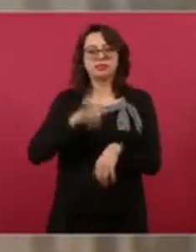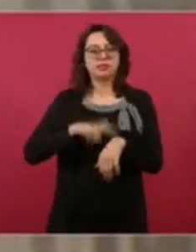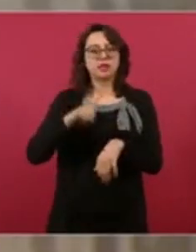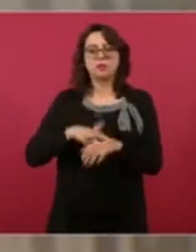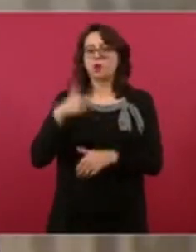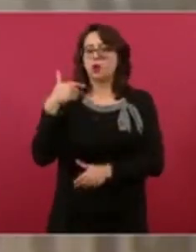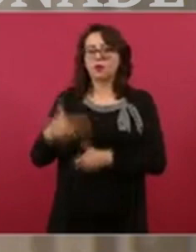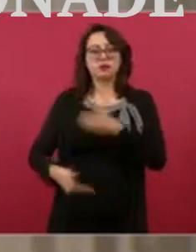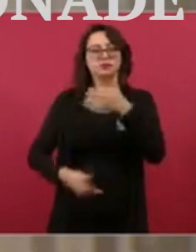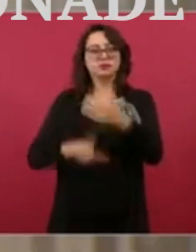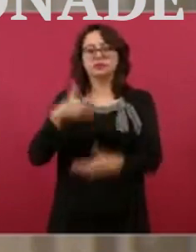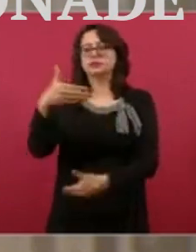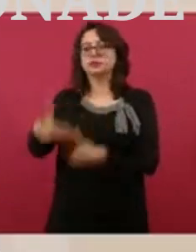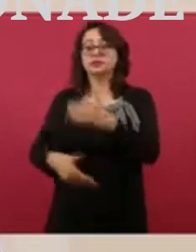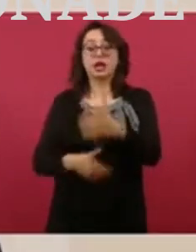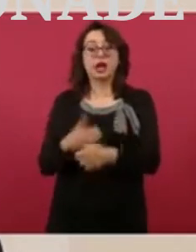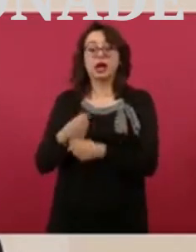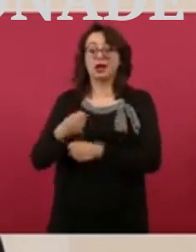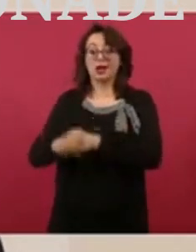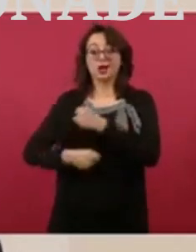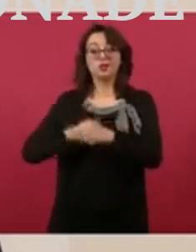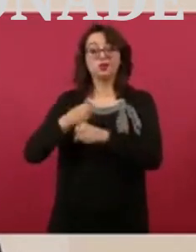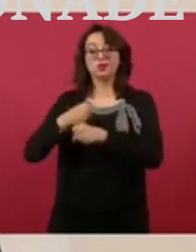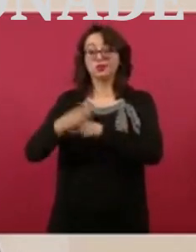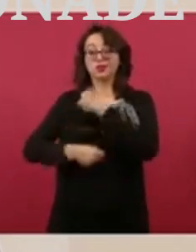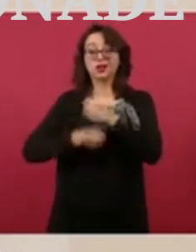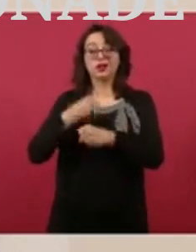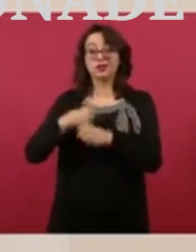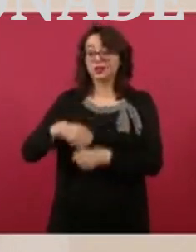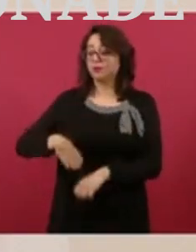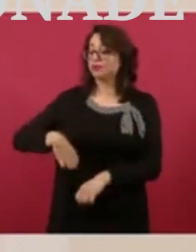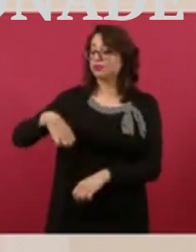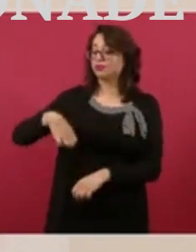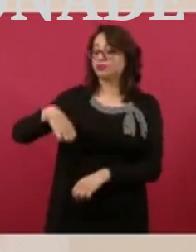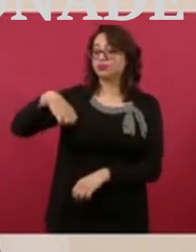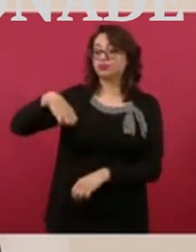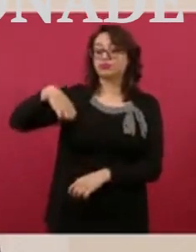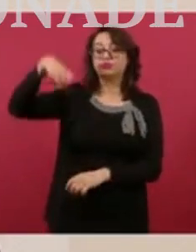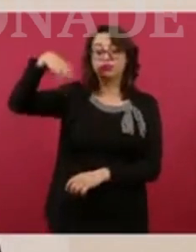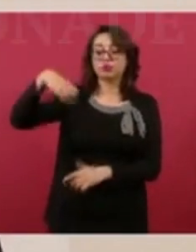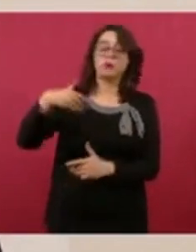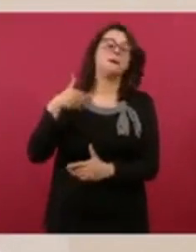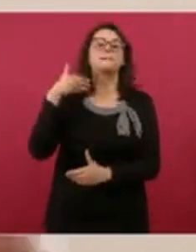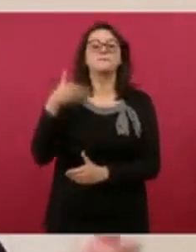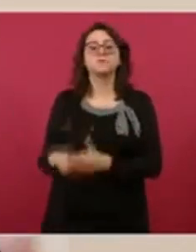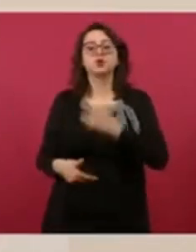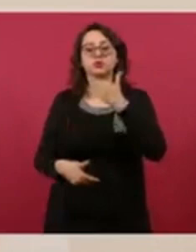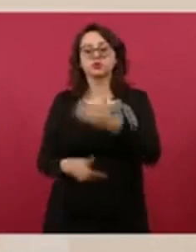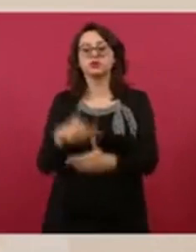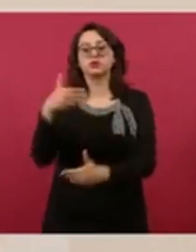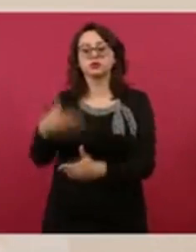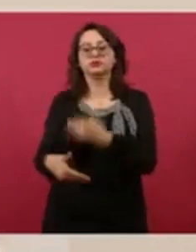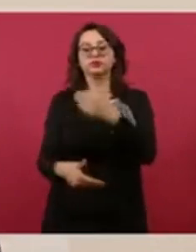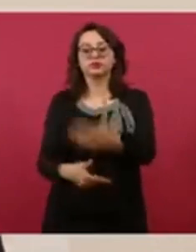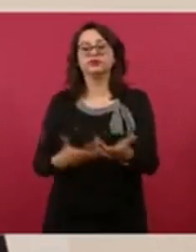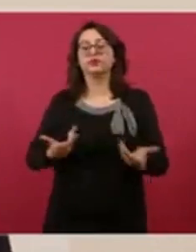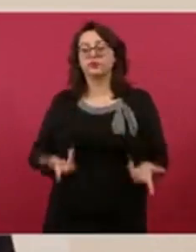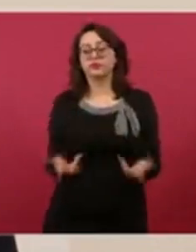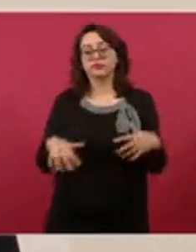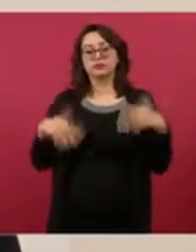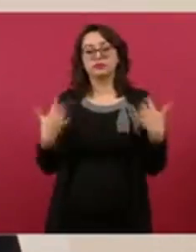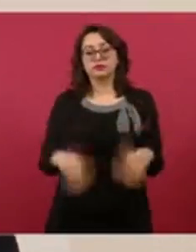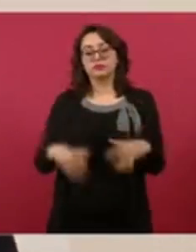Los años ni tampoco los procesos, este evento al cual vamos a encarar durante el año 23,